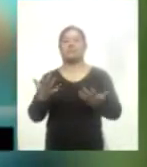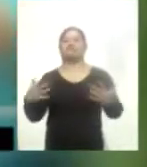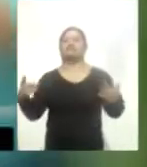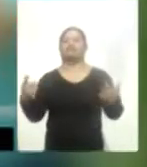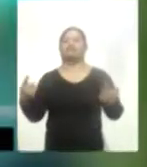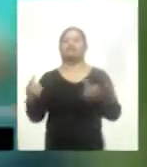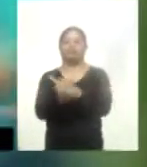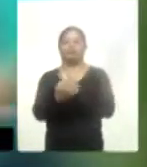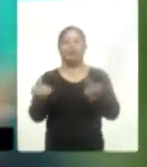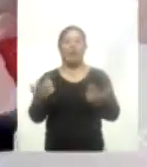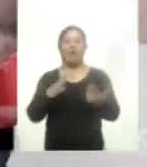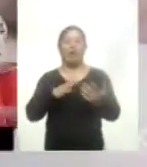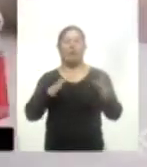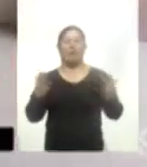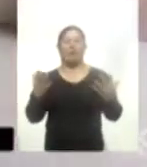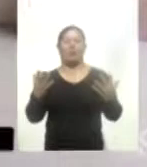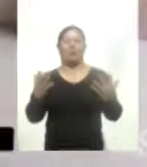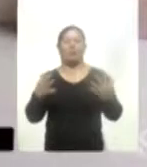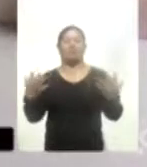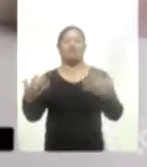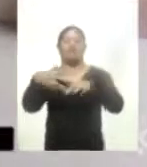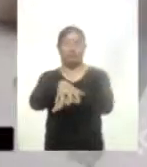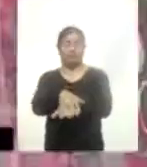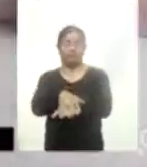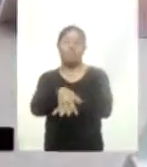cada actividad sea corregida y se cumpla el propósito.